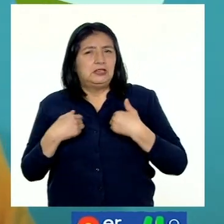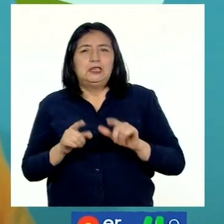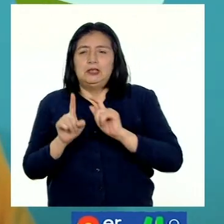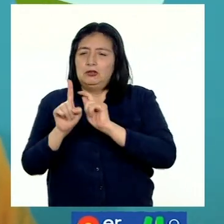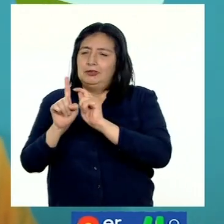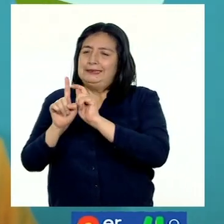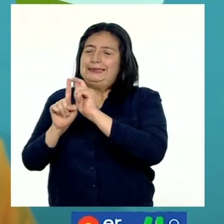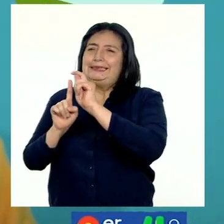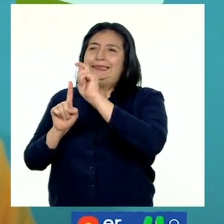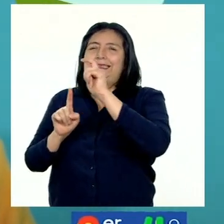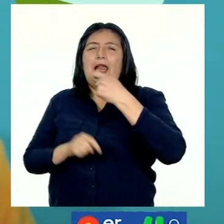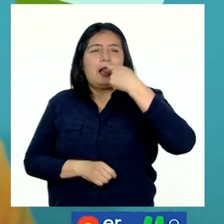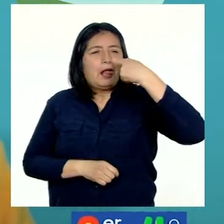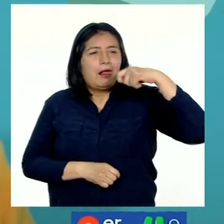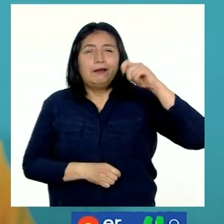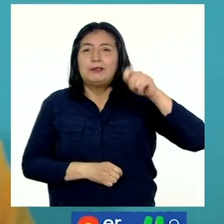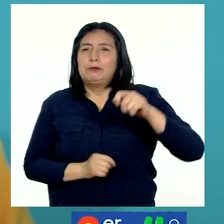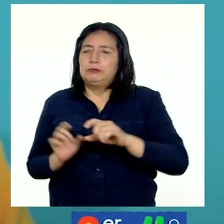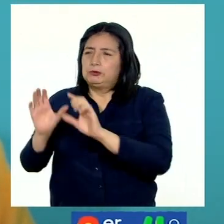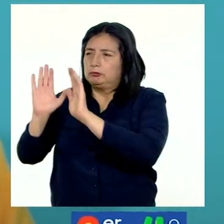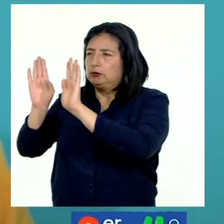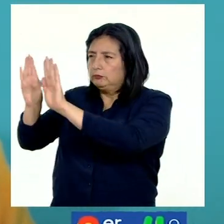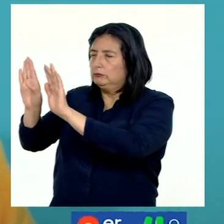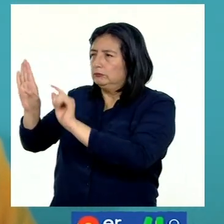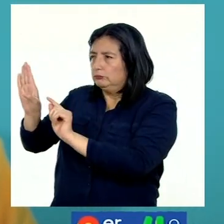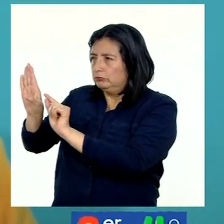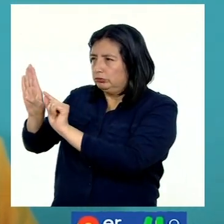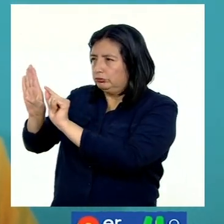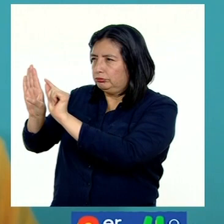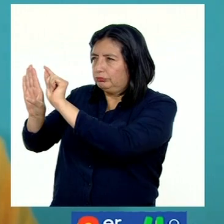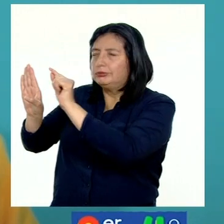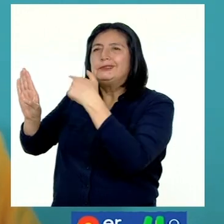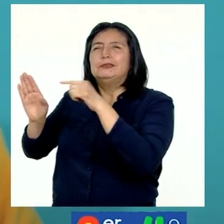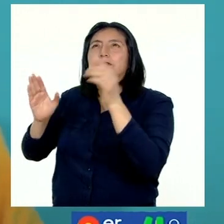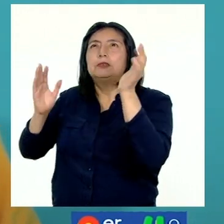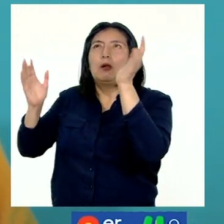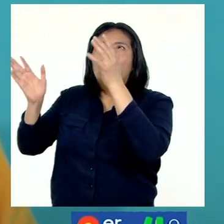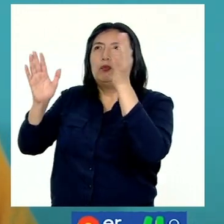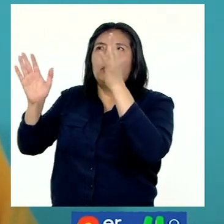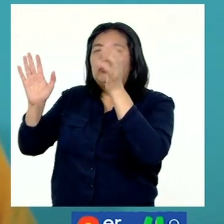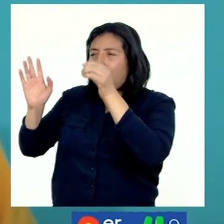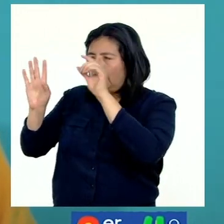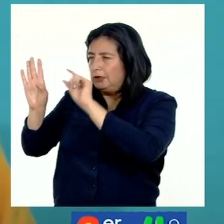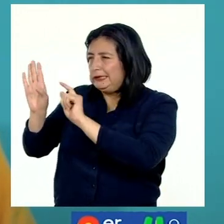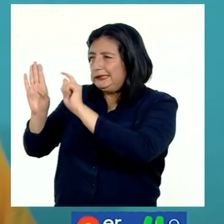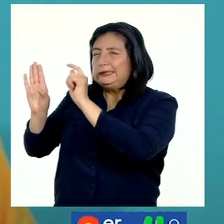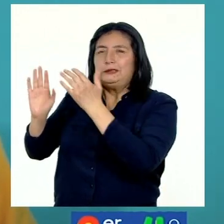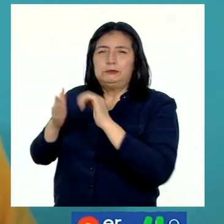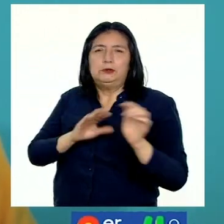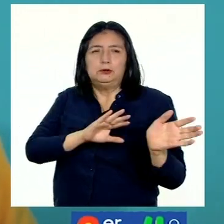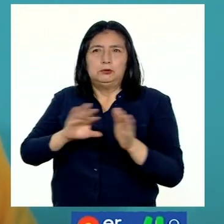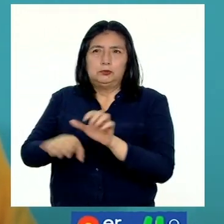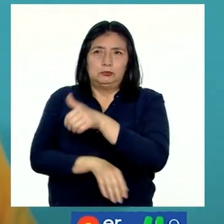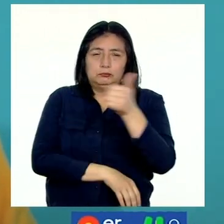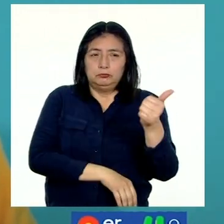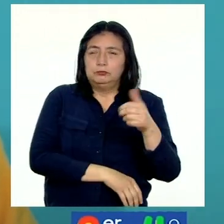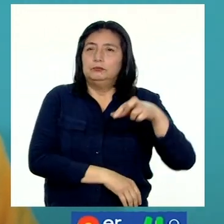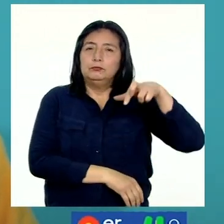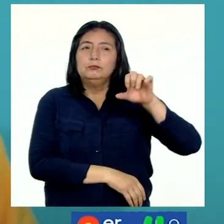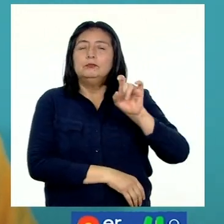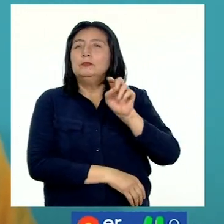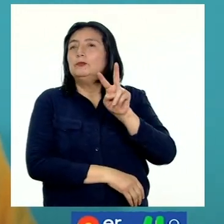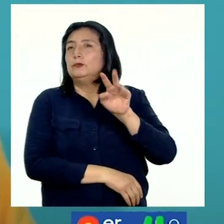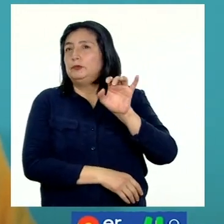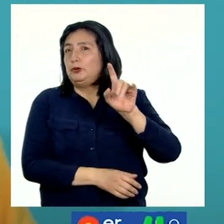termómetro. El termómetro mide justamente la temperatura del aire. Otro instrumento es el pluyómetro, que